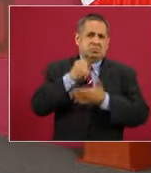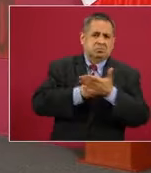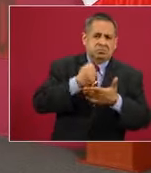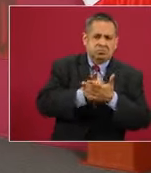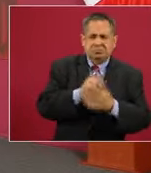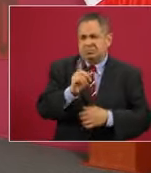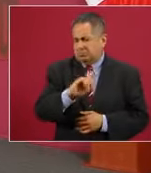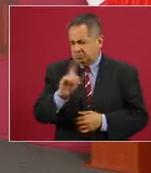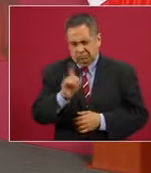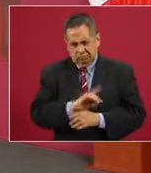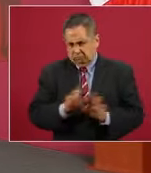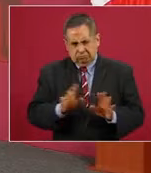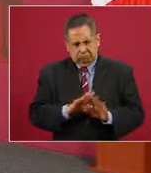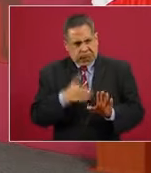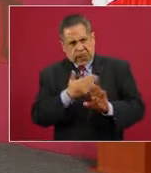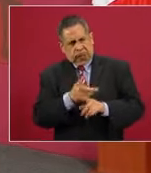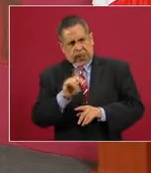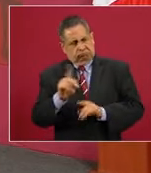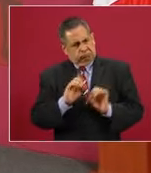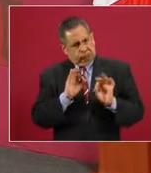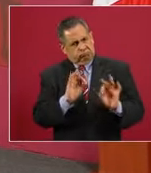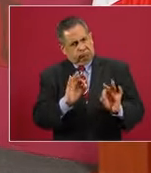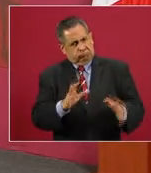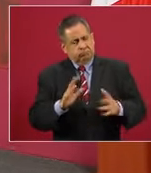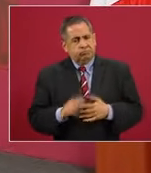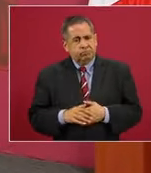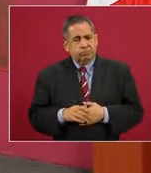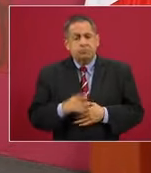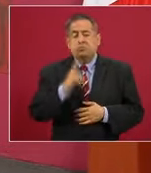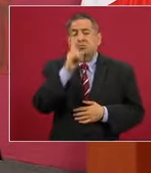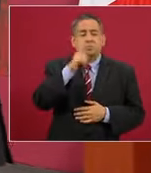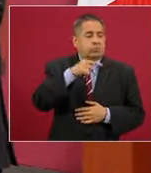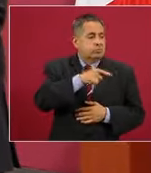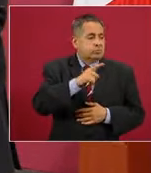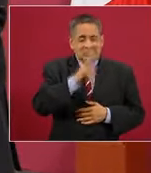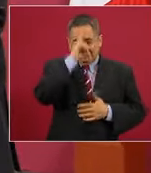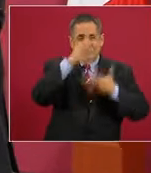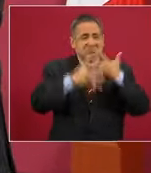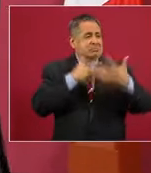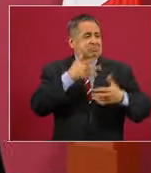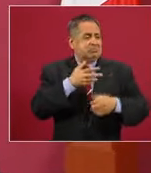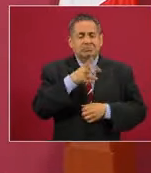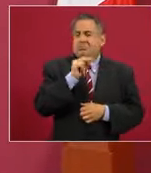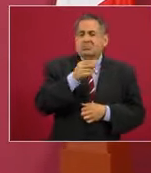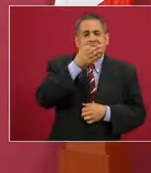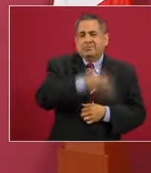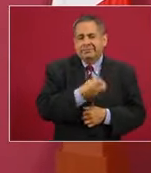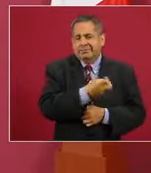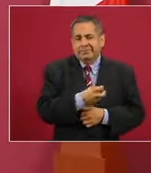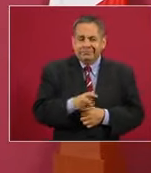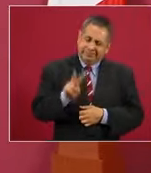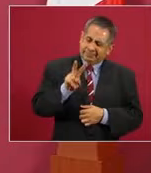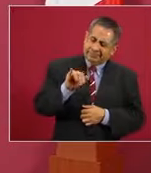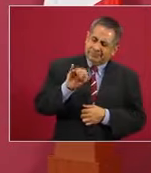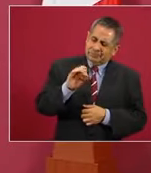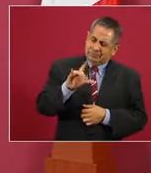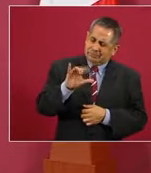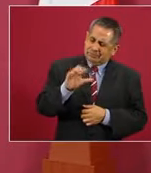es no aceptar la violencia